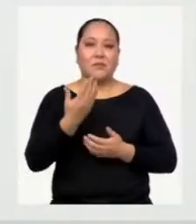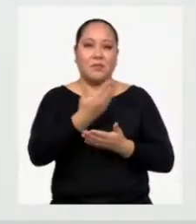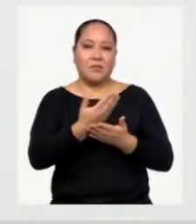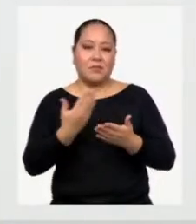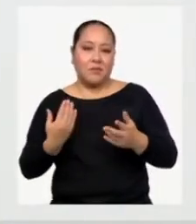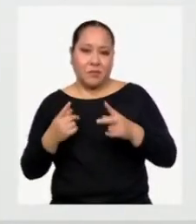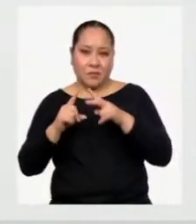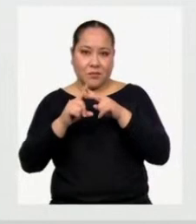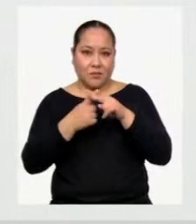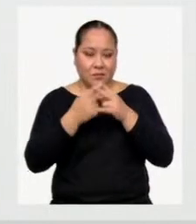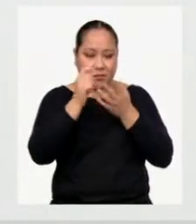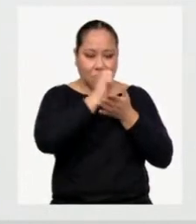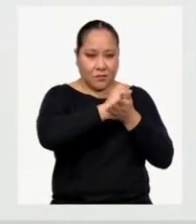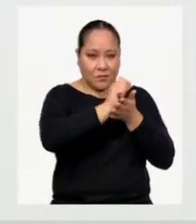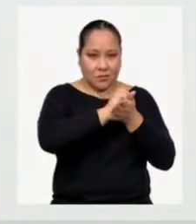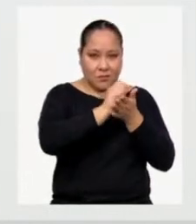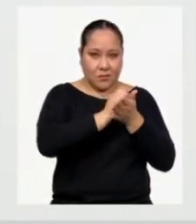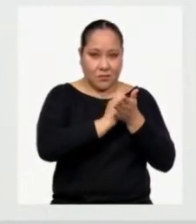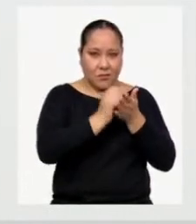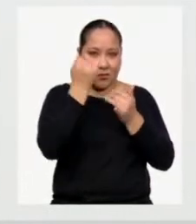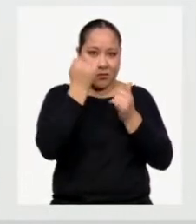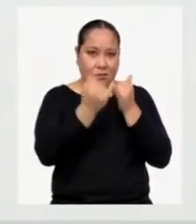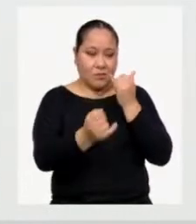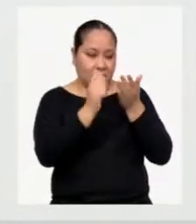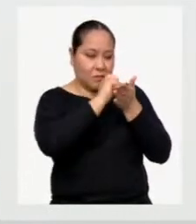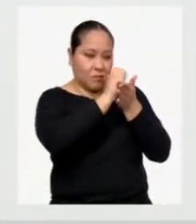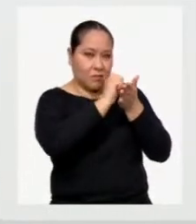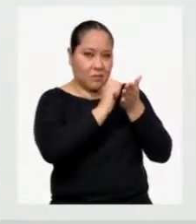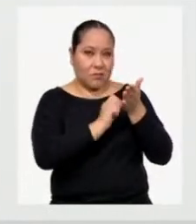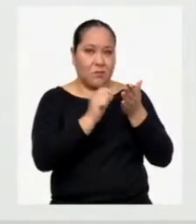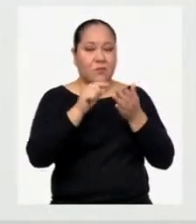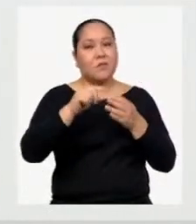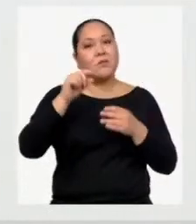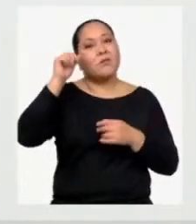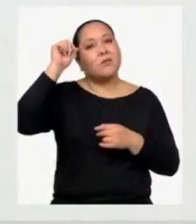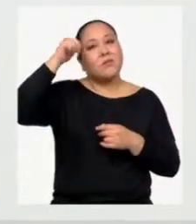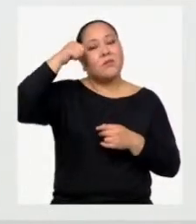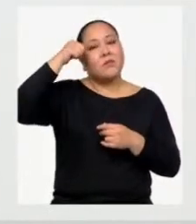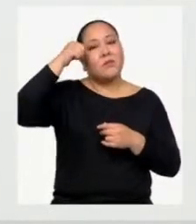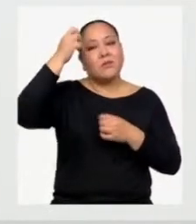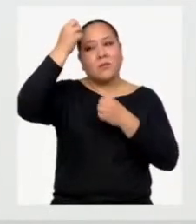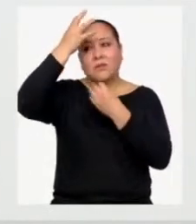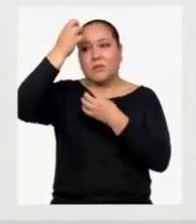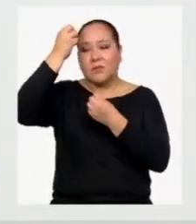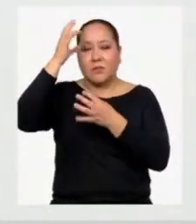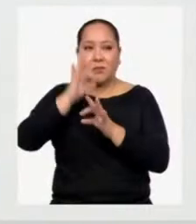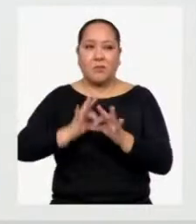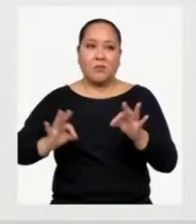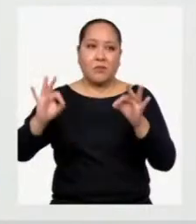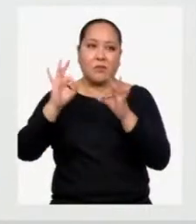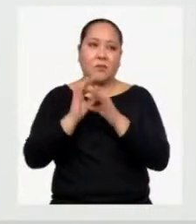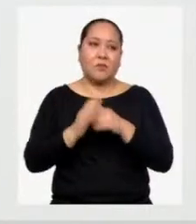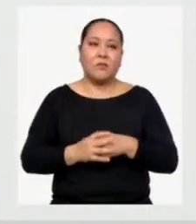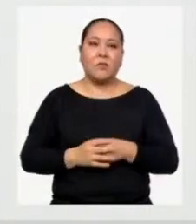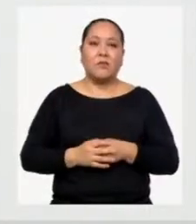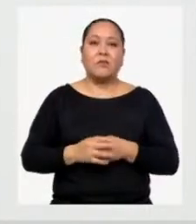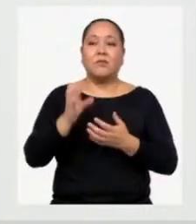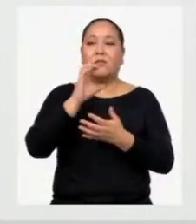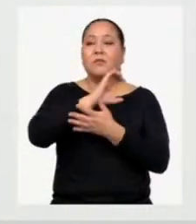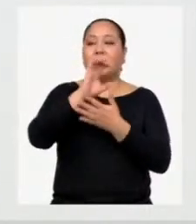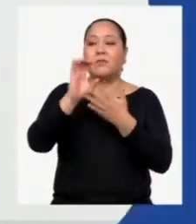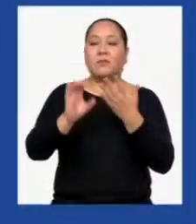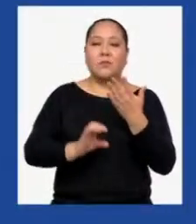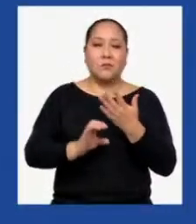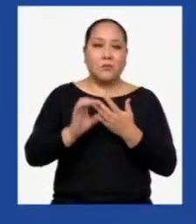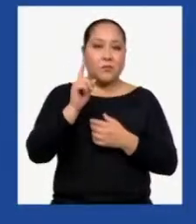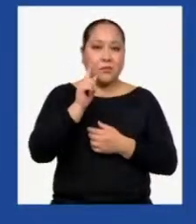a escribir la versión final de nuestro artículo de opinión Es repasar una información muy importante Las propiedades del